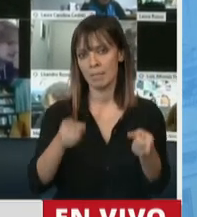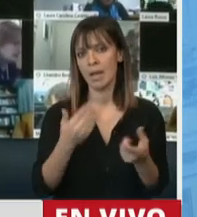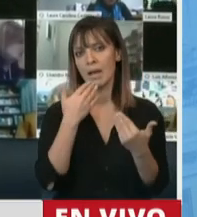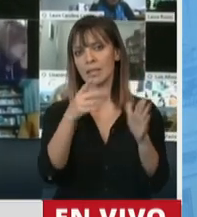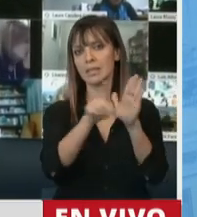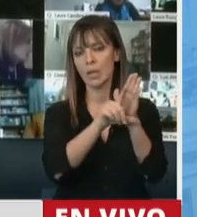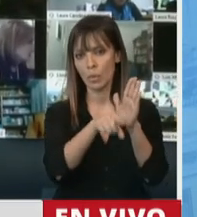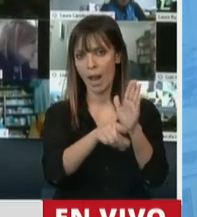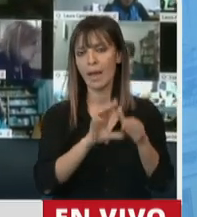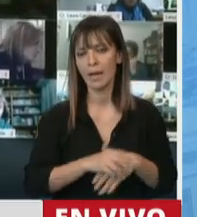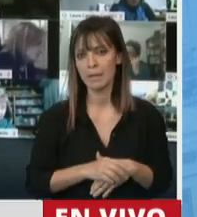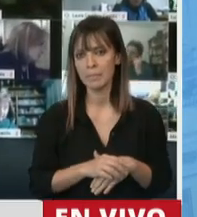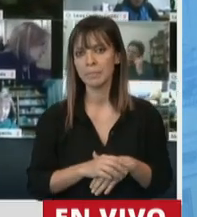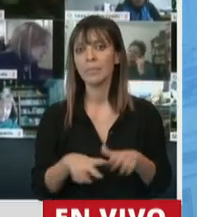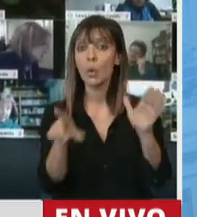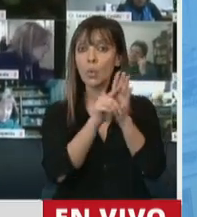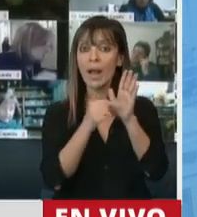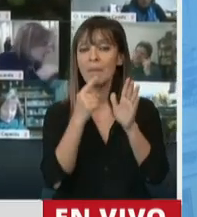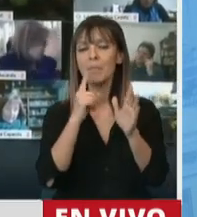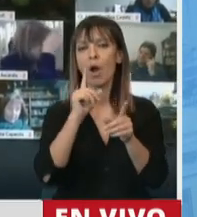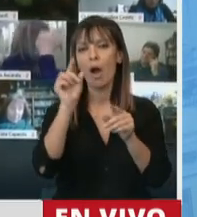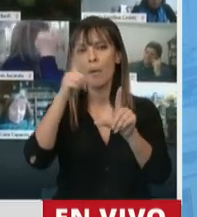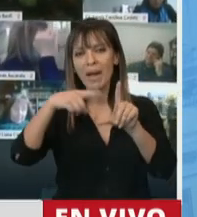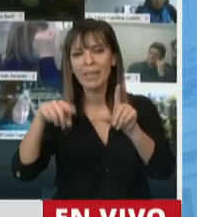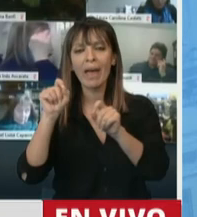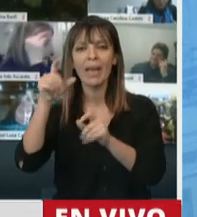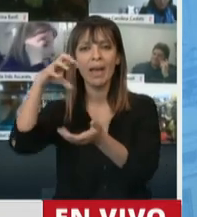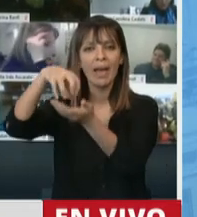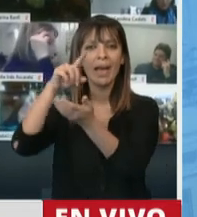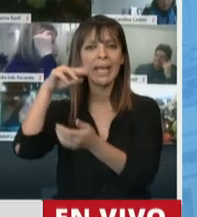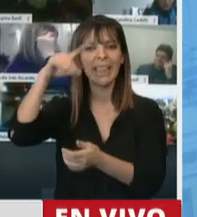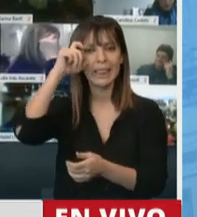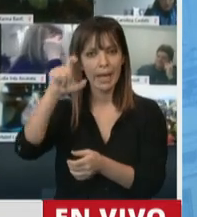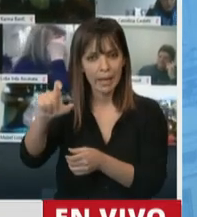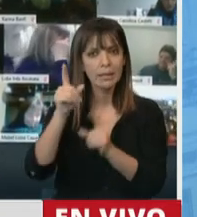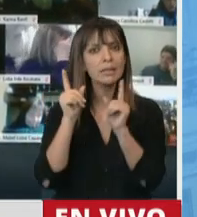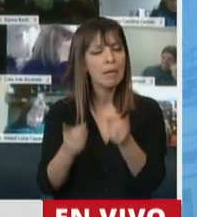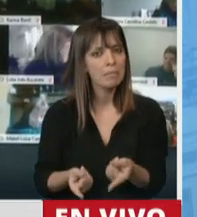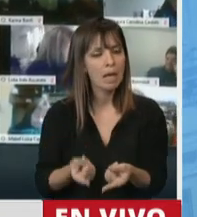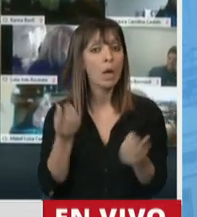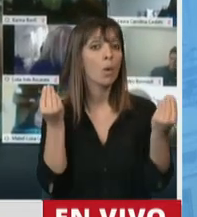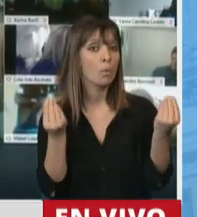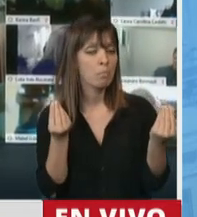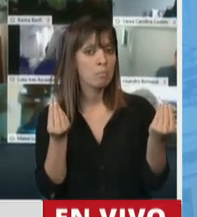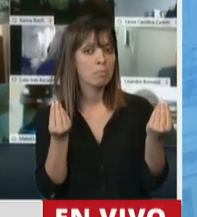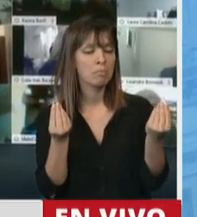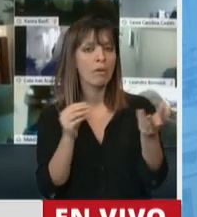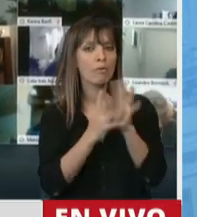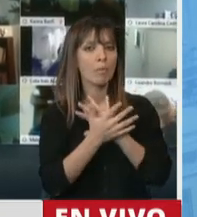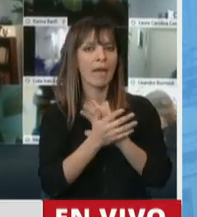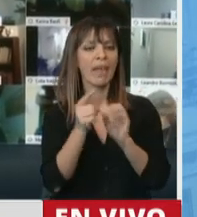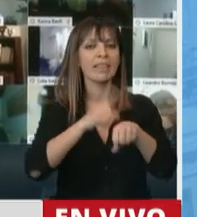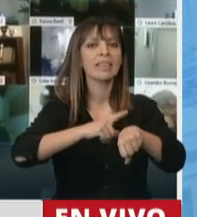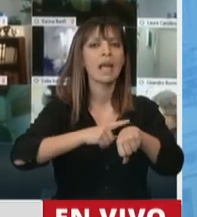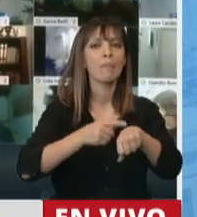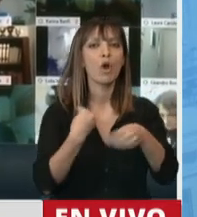una ley que lleva adelante el INDEC, votada por el cuerpo también, y que son la medición del uso del